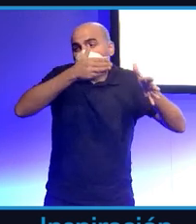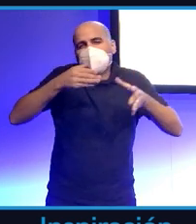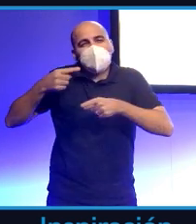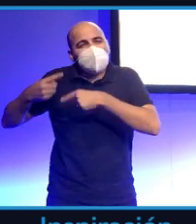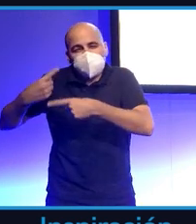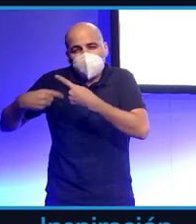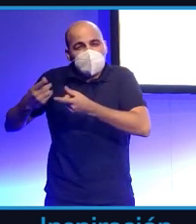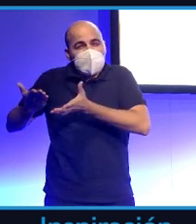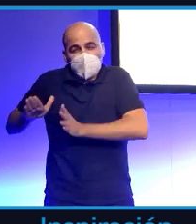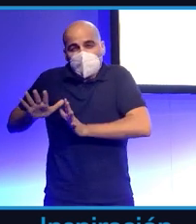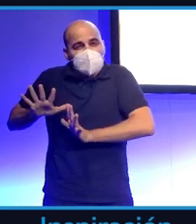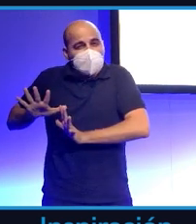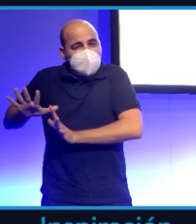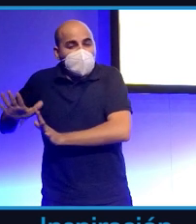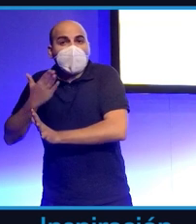ocio, etc.